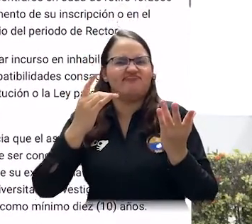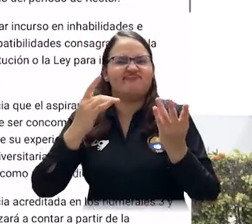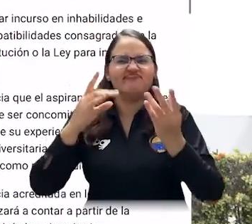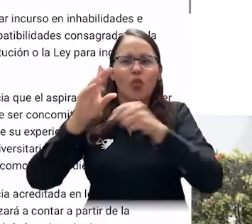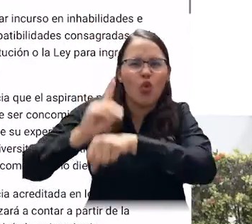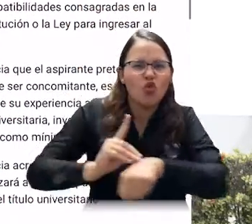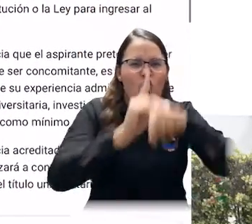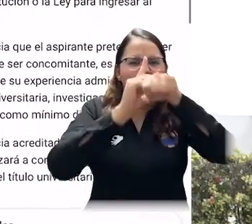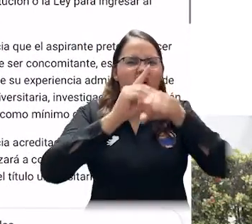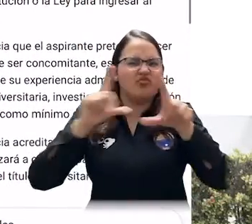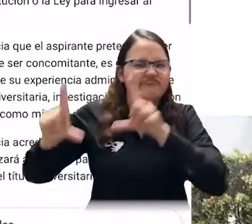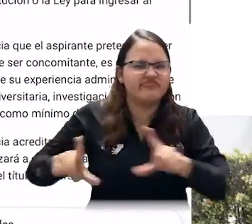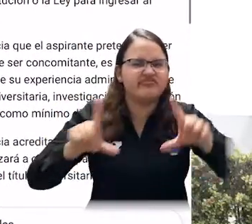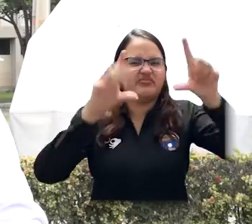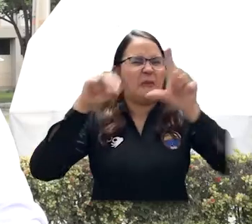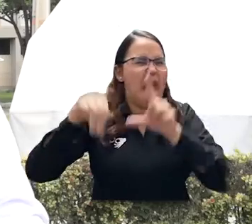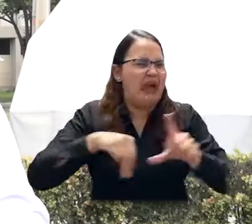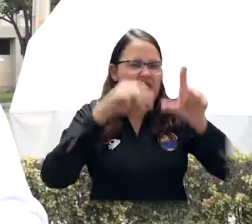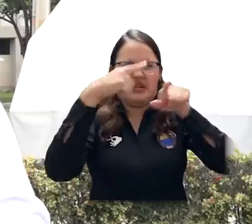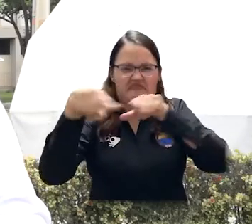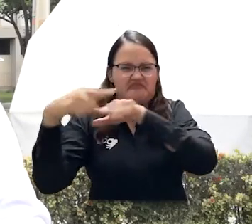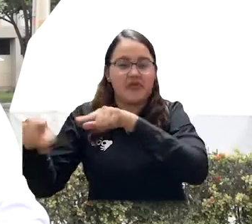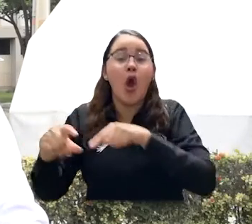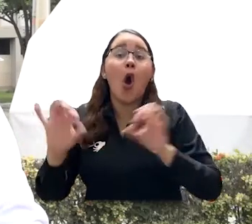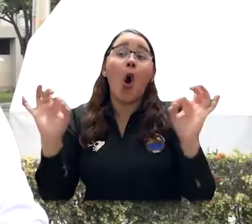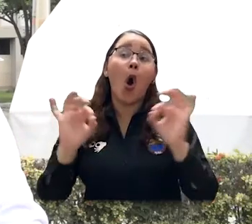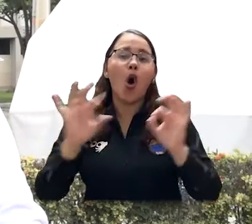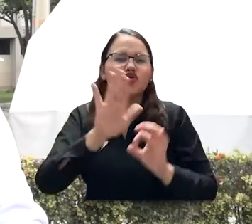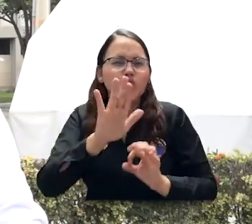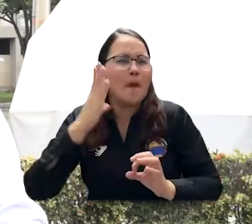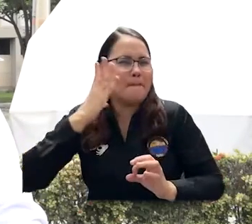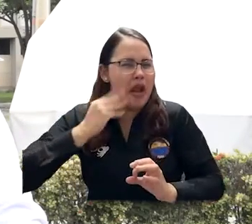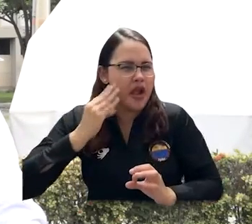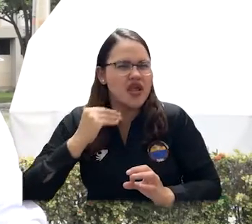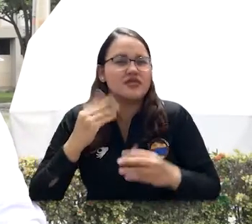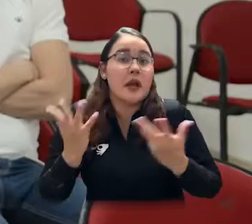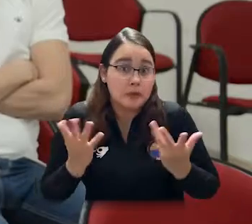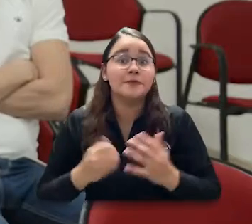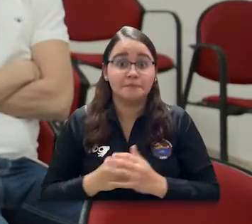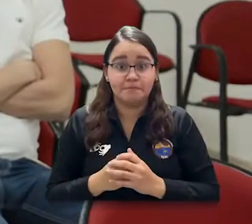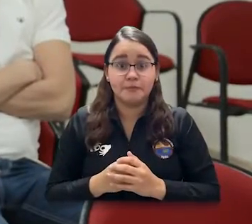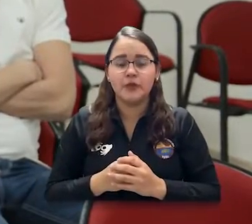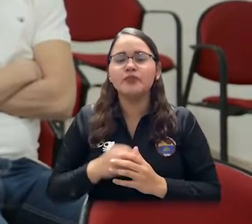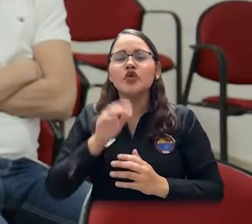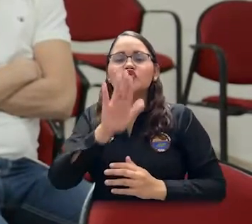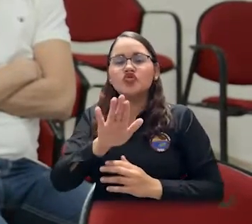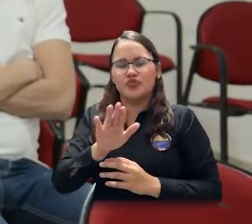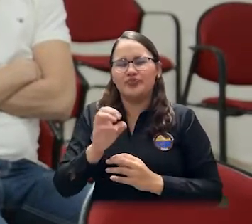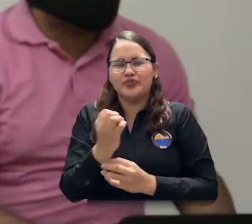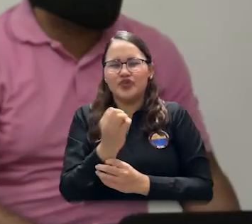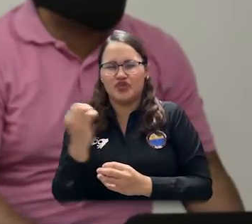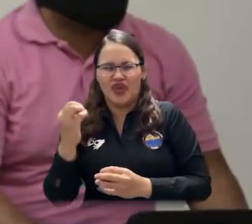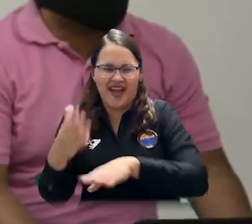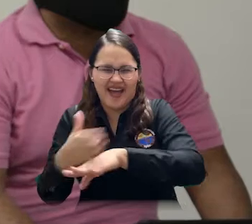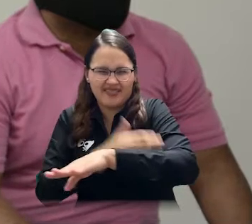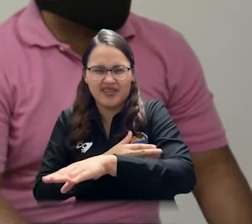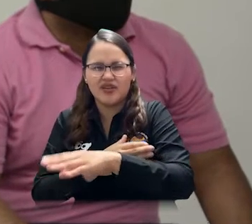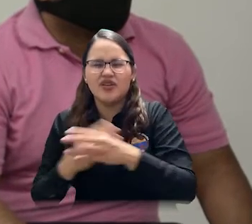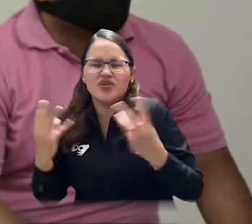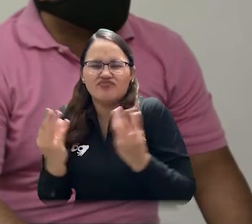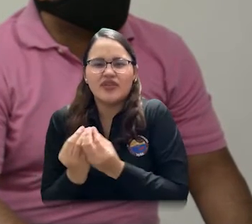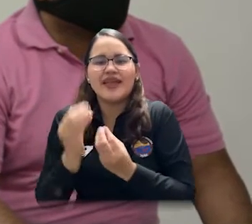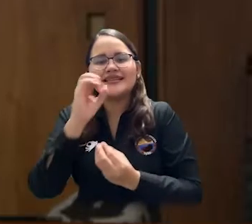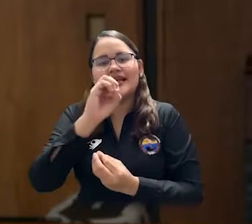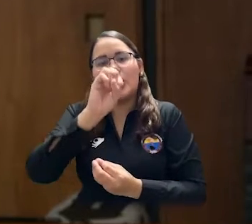posgrados a nivel de maestría y doctorado y los certificados de experiencia que se requiere. En el acta número 03 del 23 de